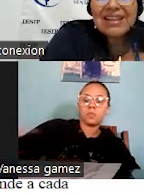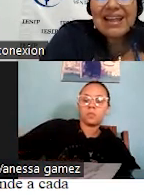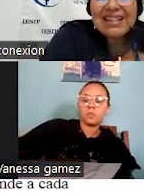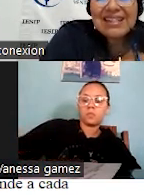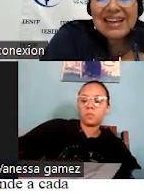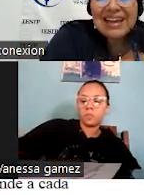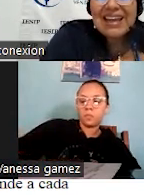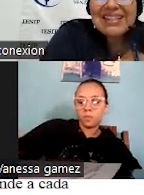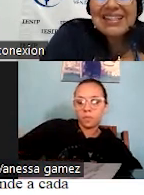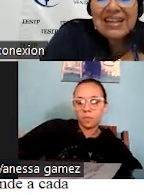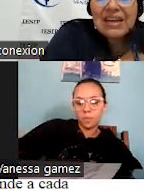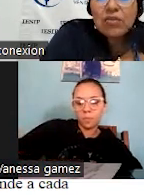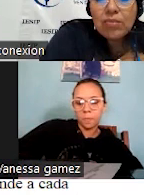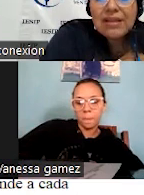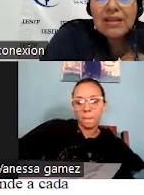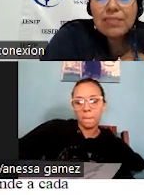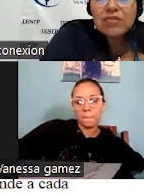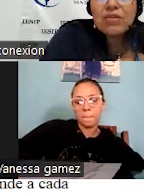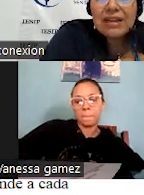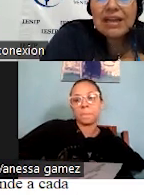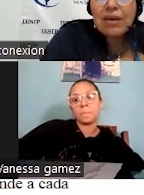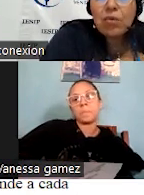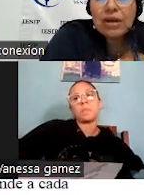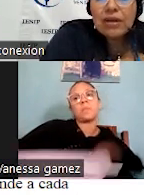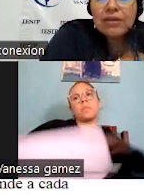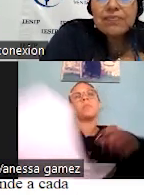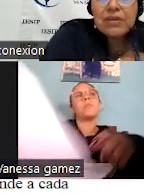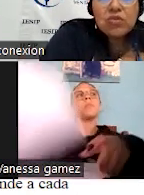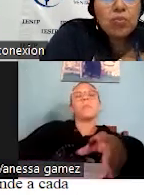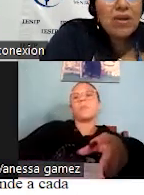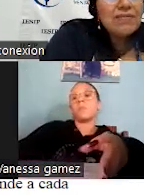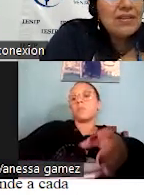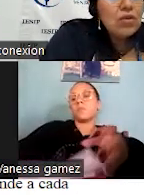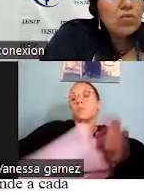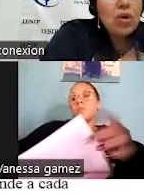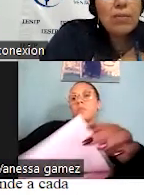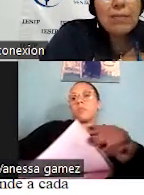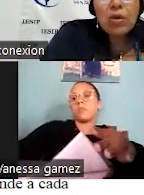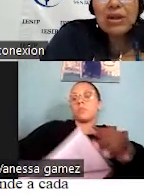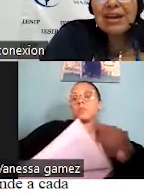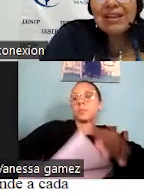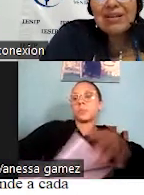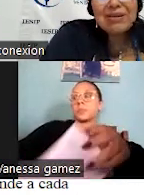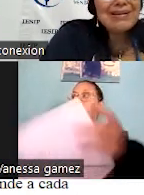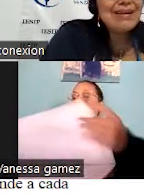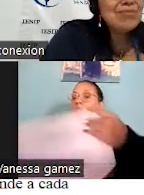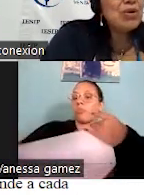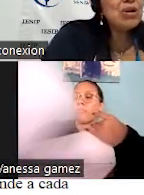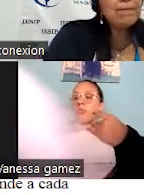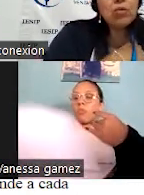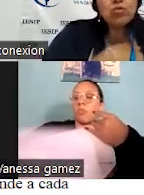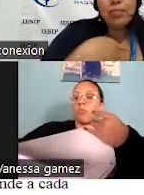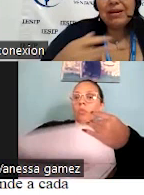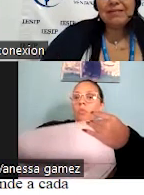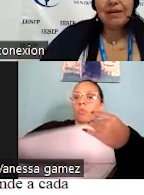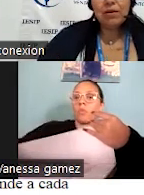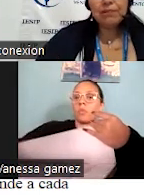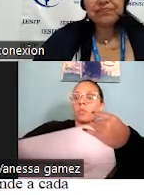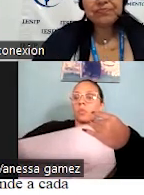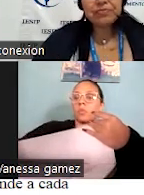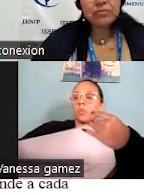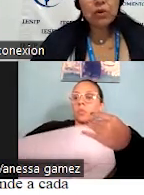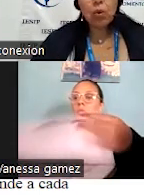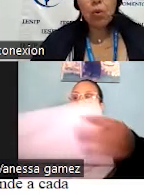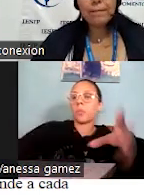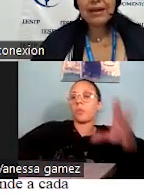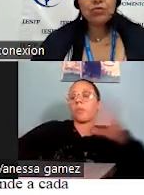de la calidad técnica y humana del personal que elabora. Tú puedes tener los mejores productos para hacer